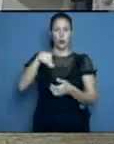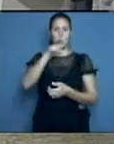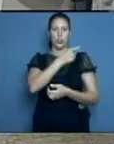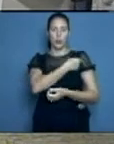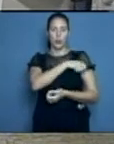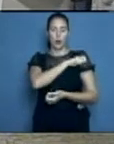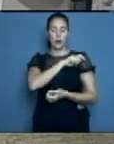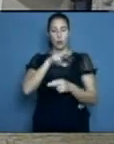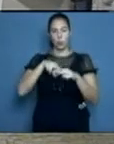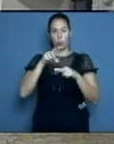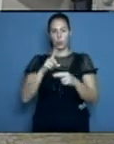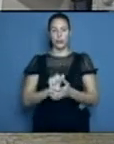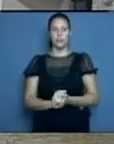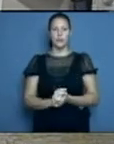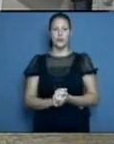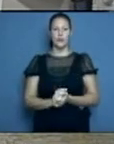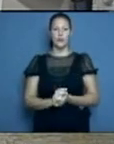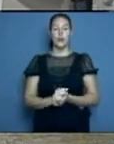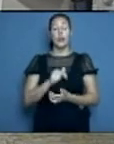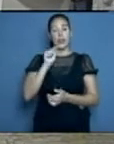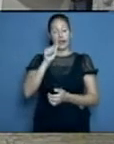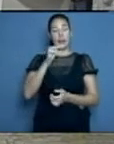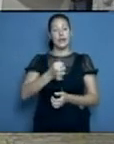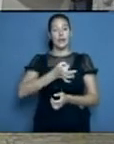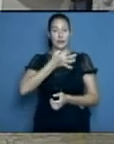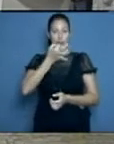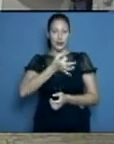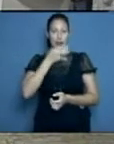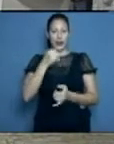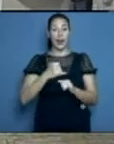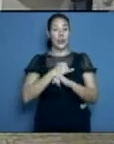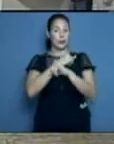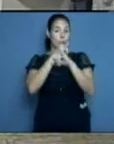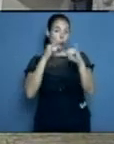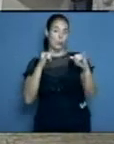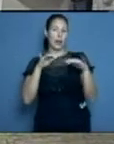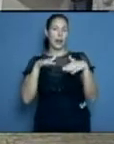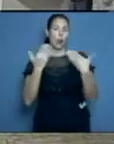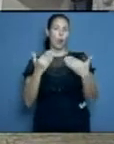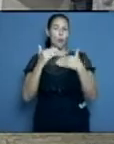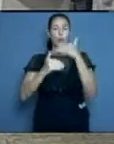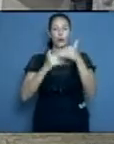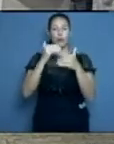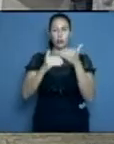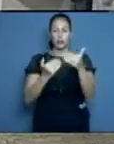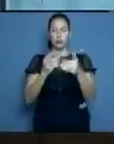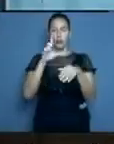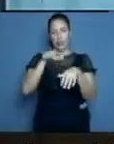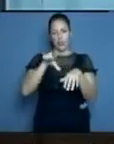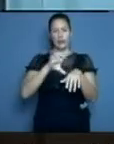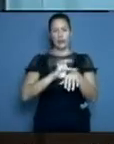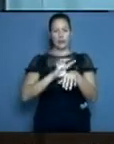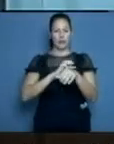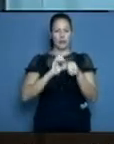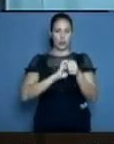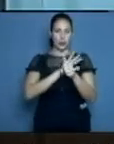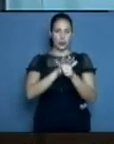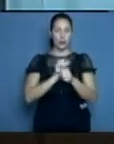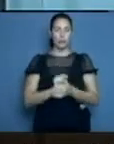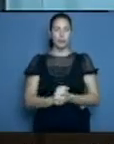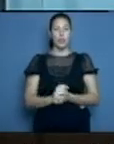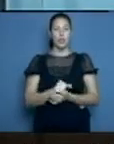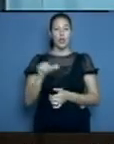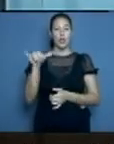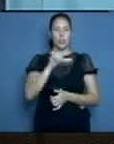Y estará también aclarando algunos de los protocolos y dudas de la población sobre proceder con esta enfermedad. También con nosotros está la